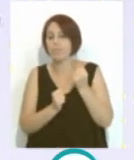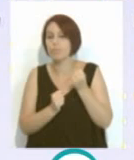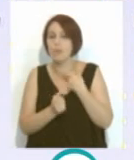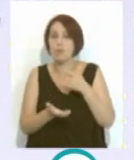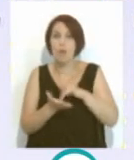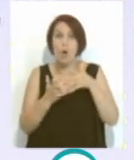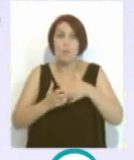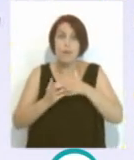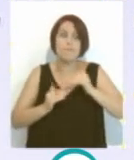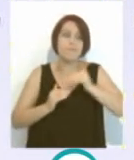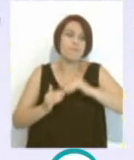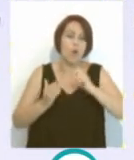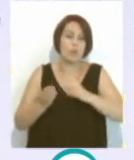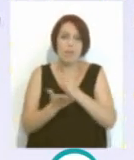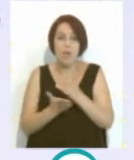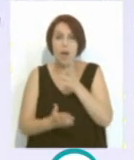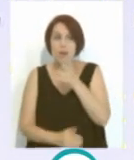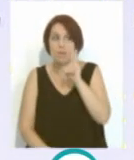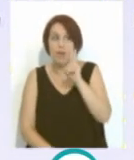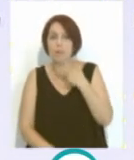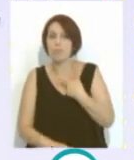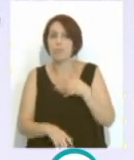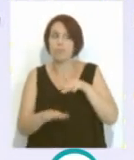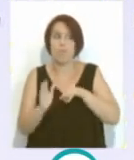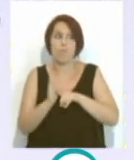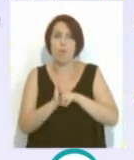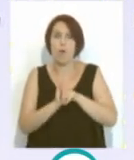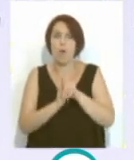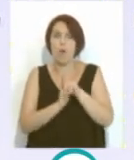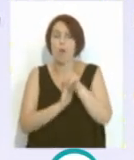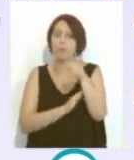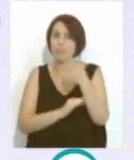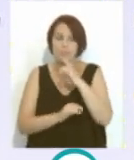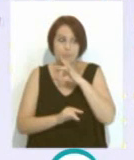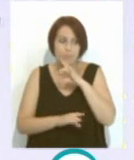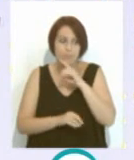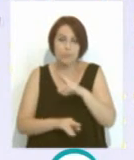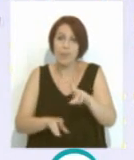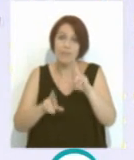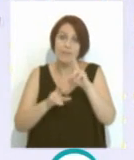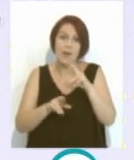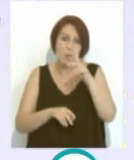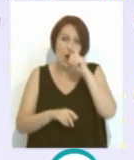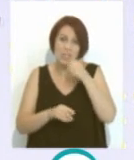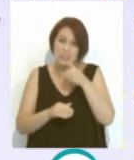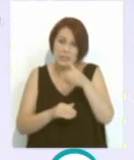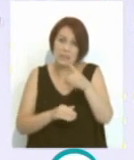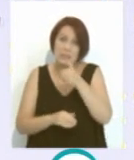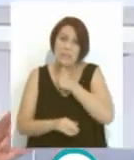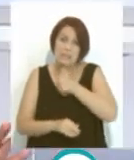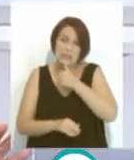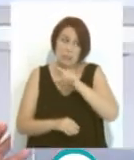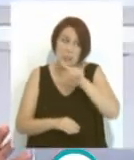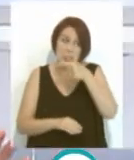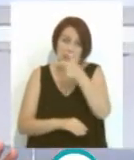automáticamente. Y ahora hemos visto cómo ha ido avanzando esto y ahora súper contentos y esperemos que aguante unos añitos más, Claro, porque